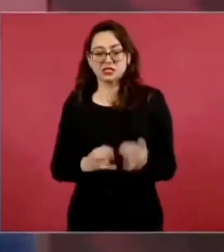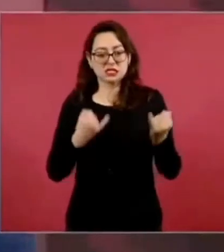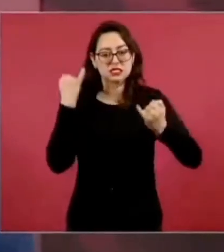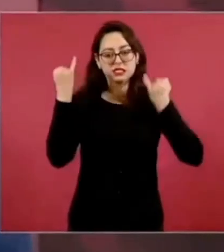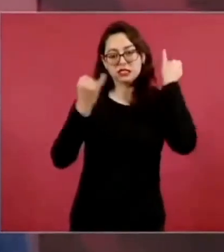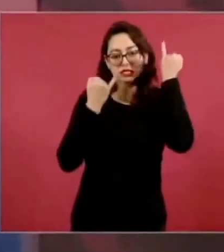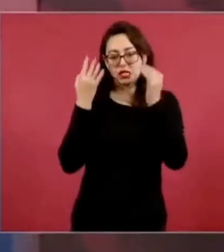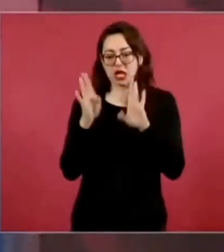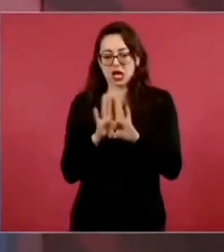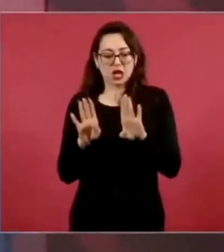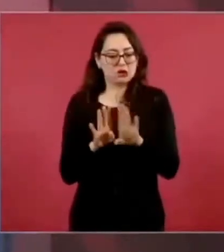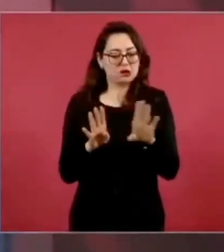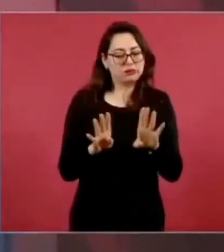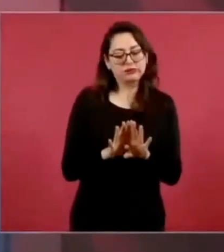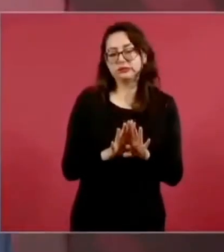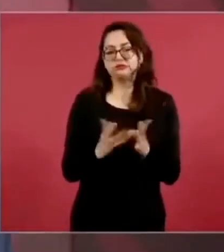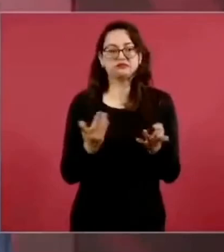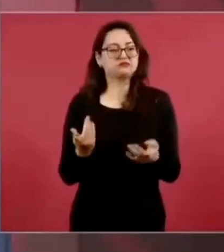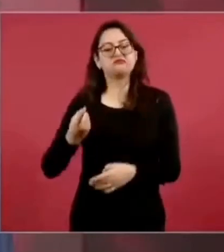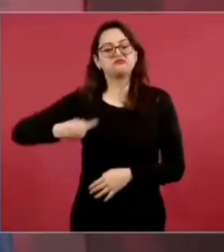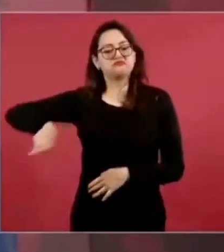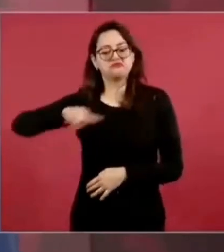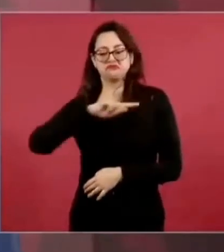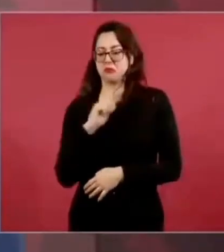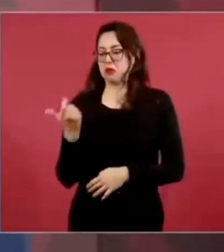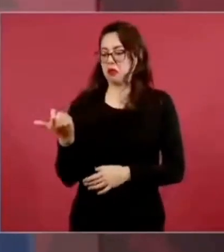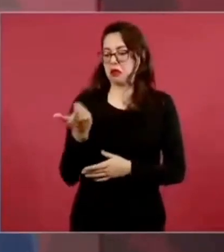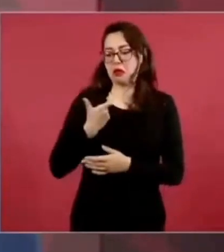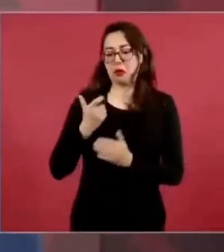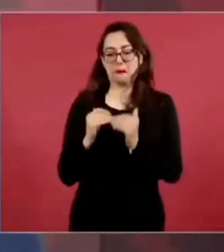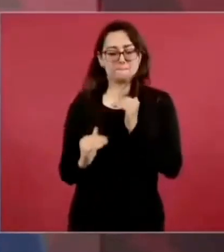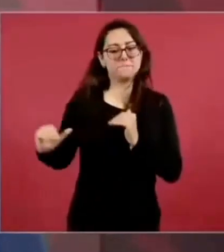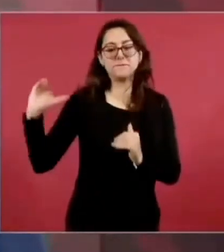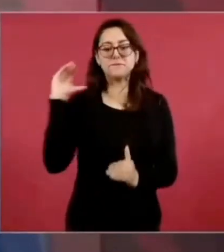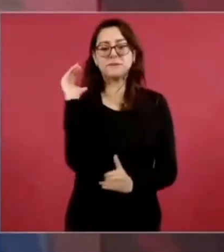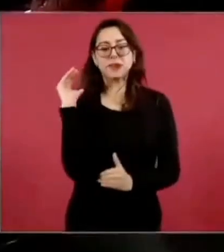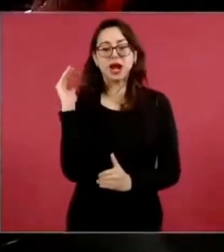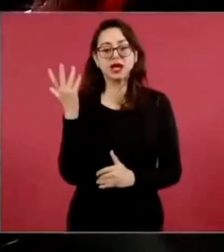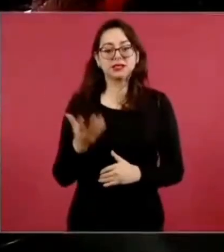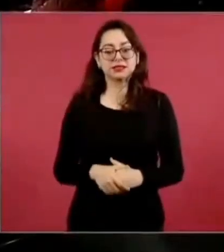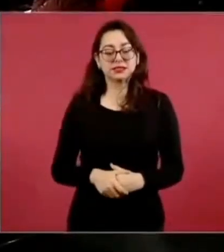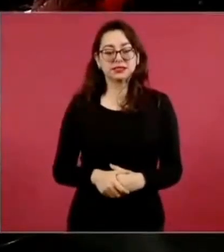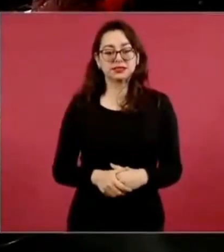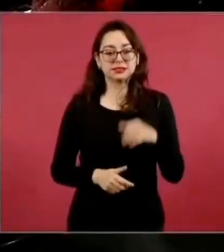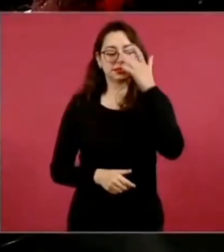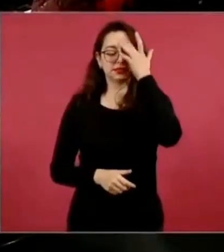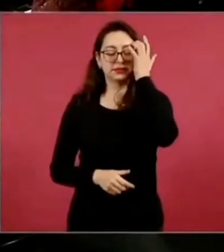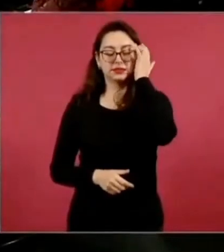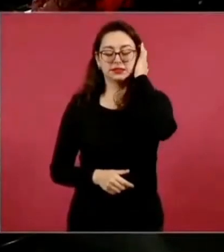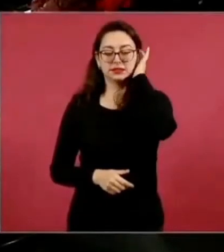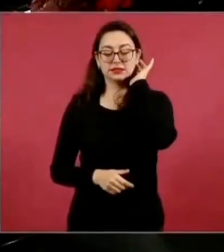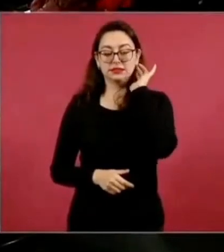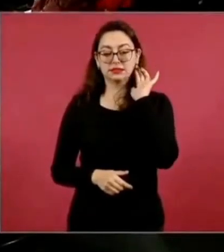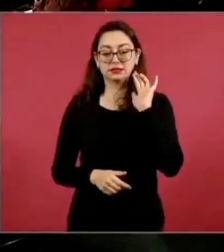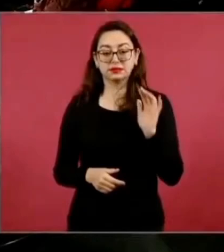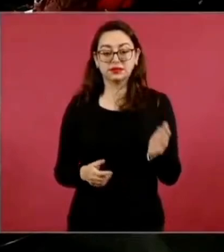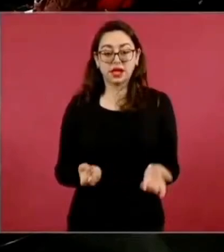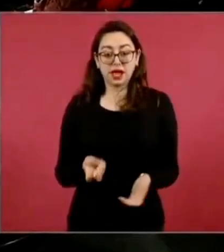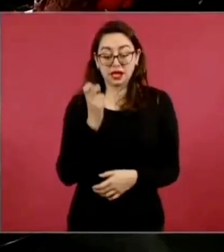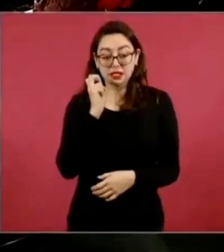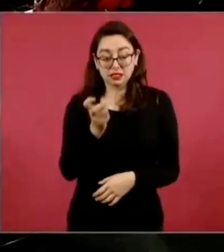legaloide para violar